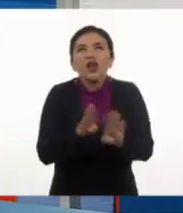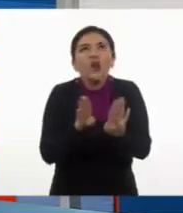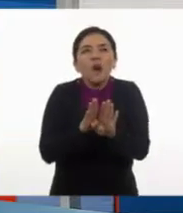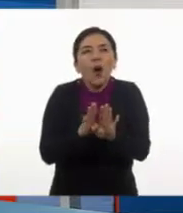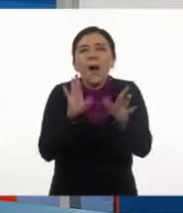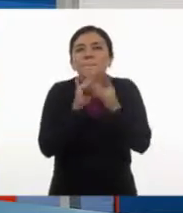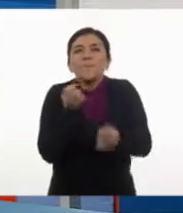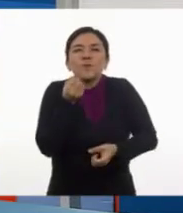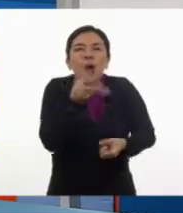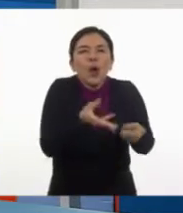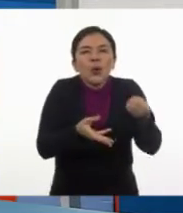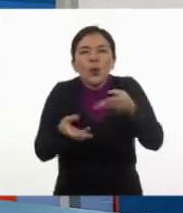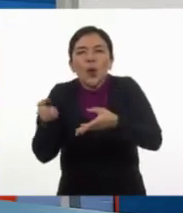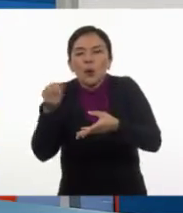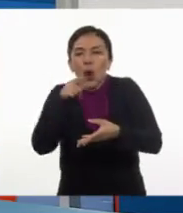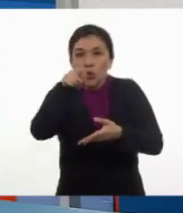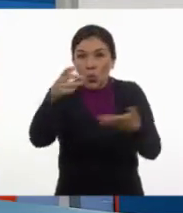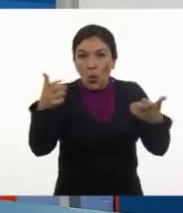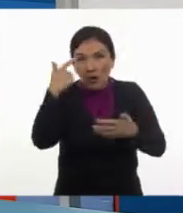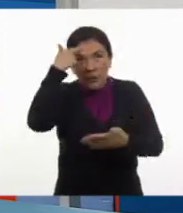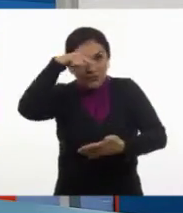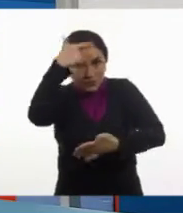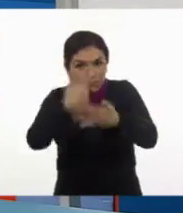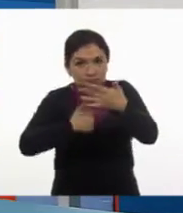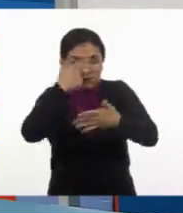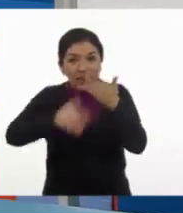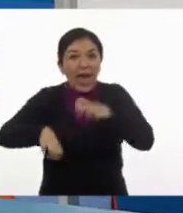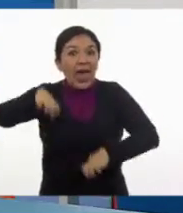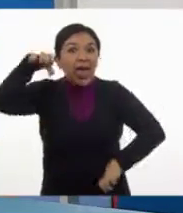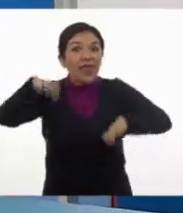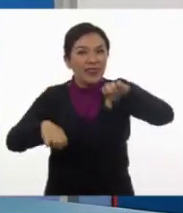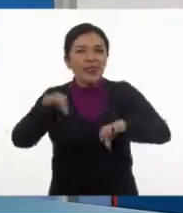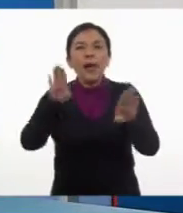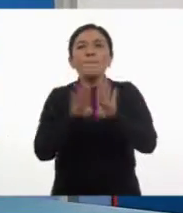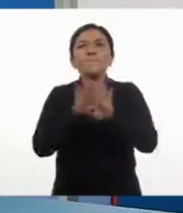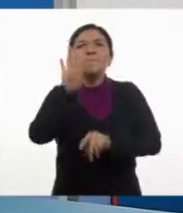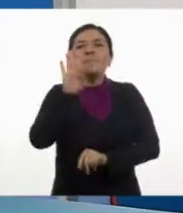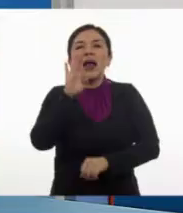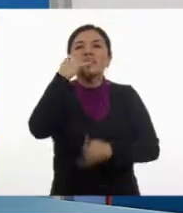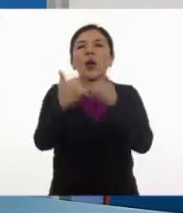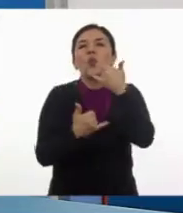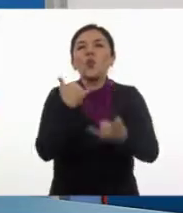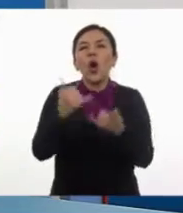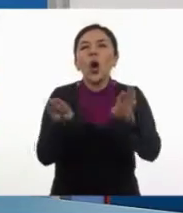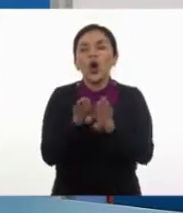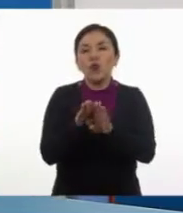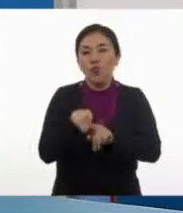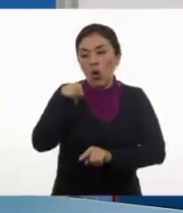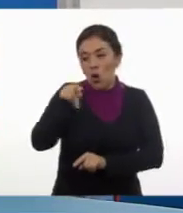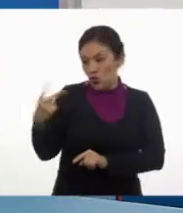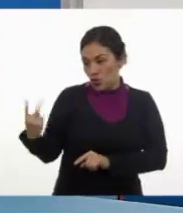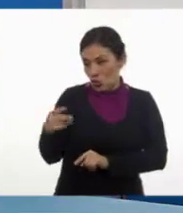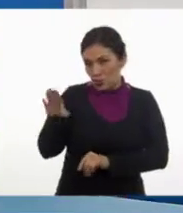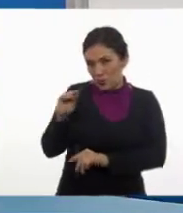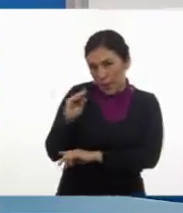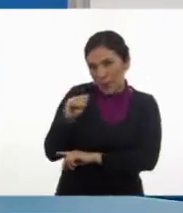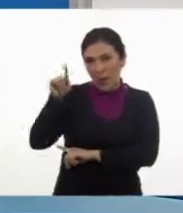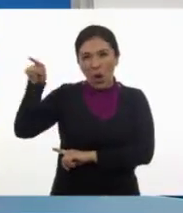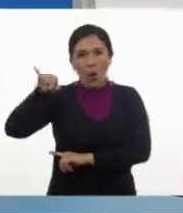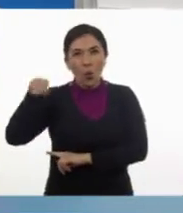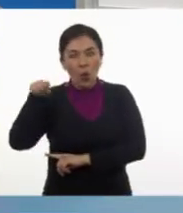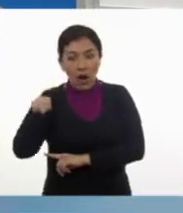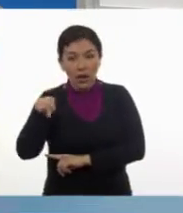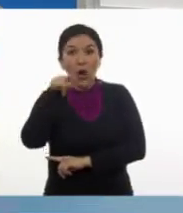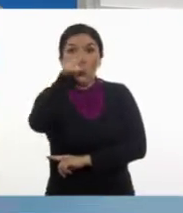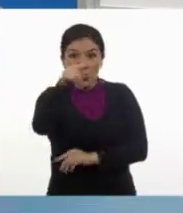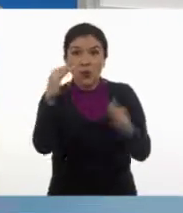pistas para que calculen su edad. Será como un juego entre tú y Juan Carlos. A los alumnos